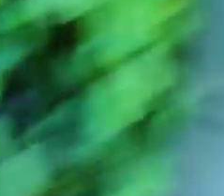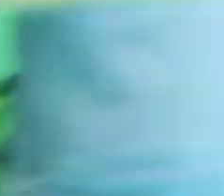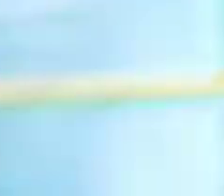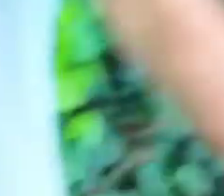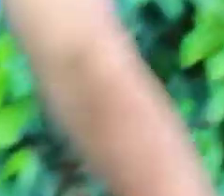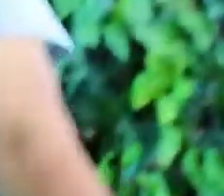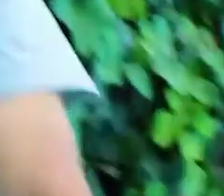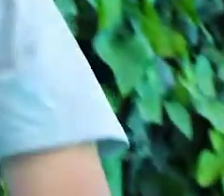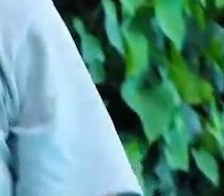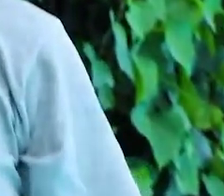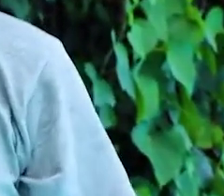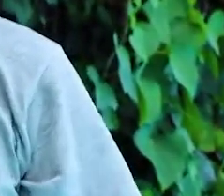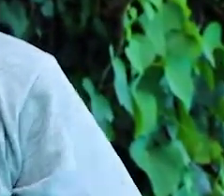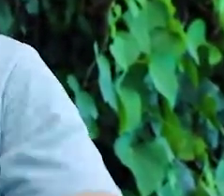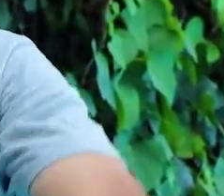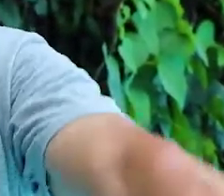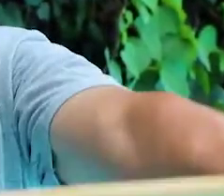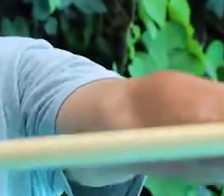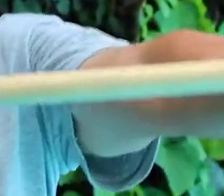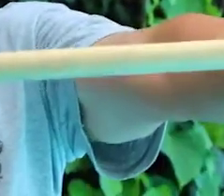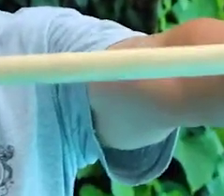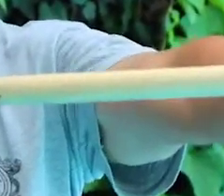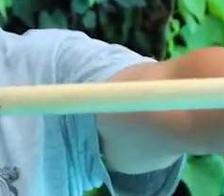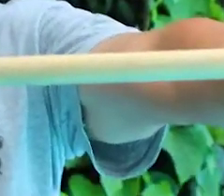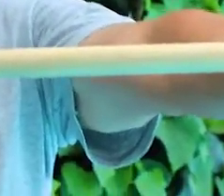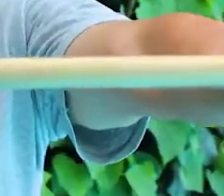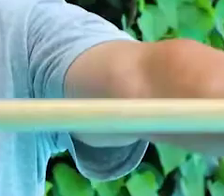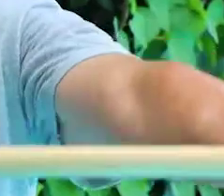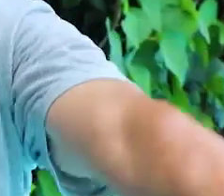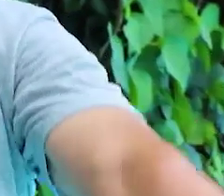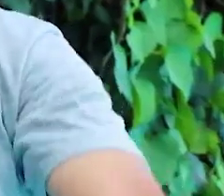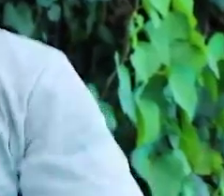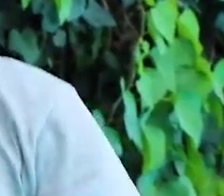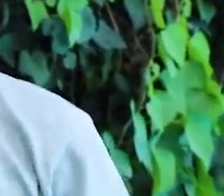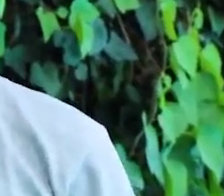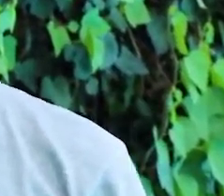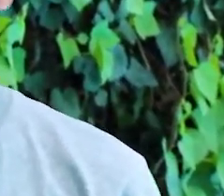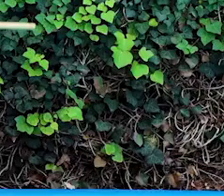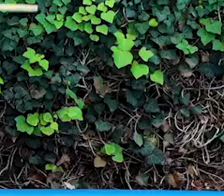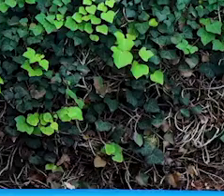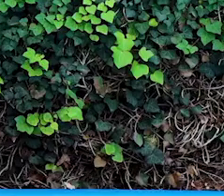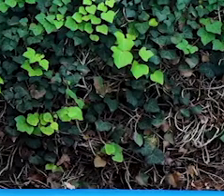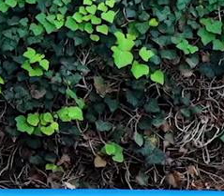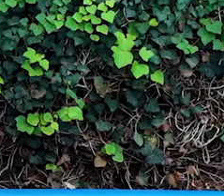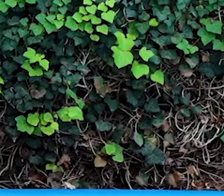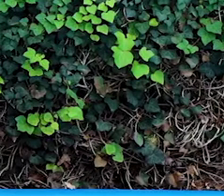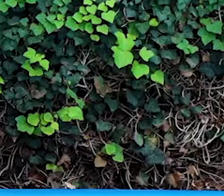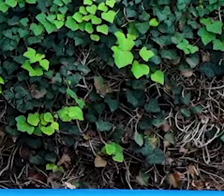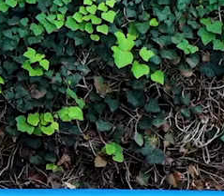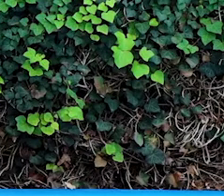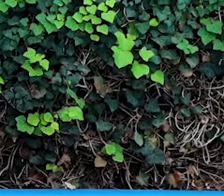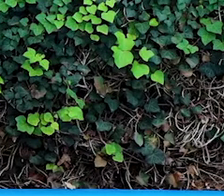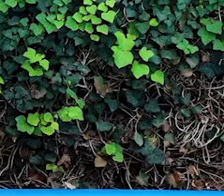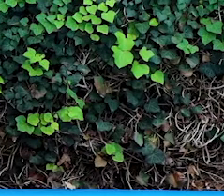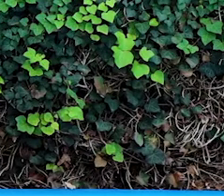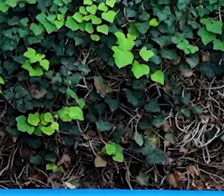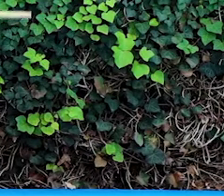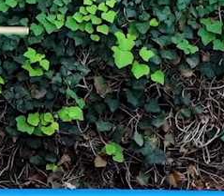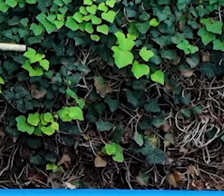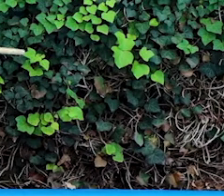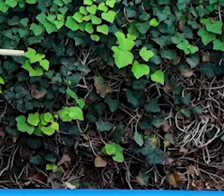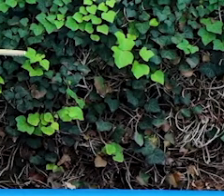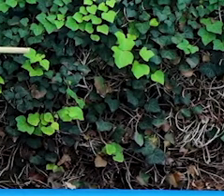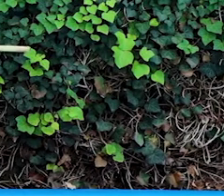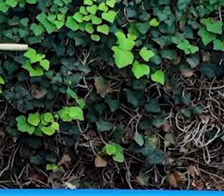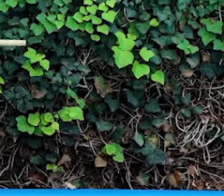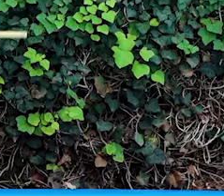¿Sí? Muy bien. Ahí está bien. Perfecto. Elevamos brazos.